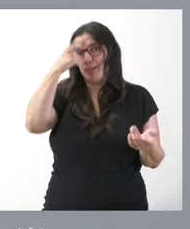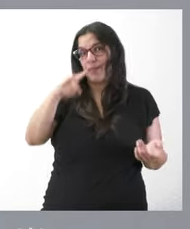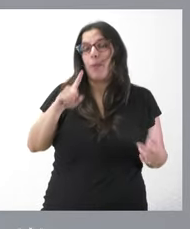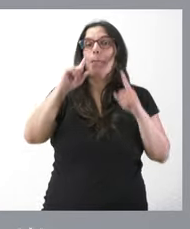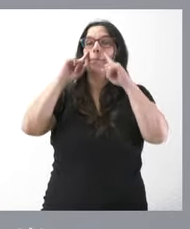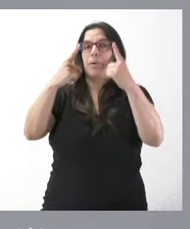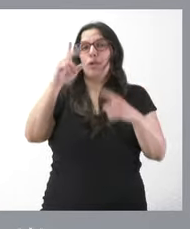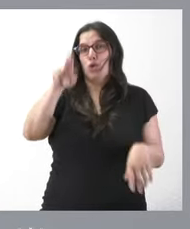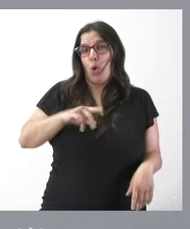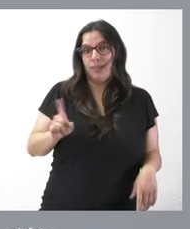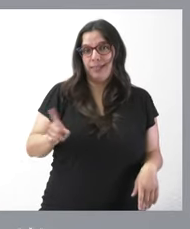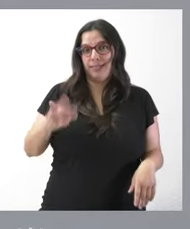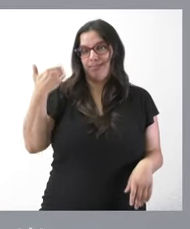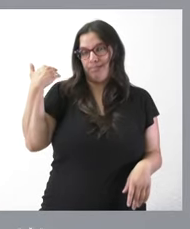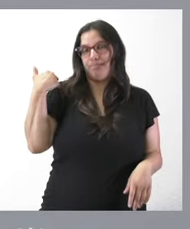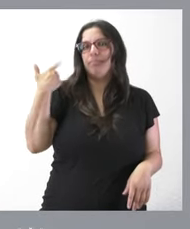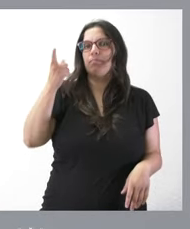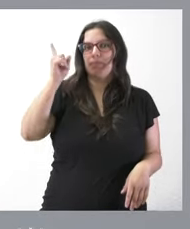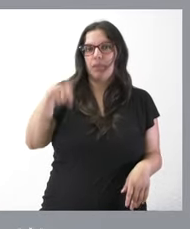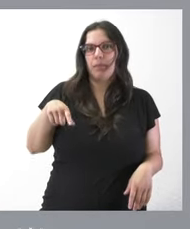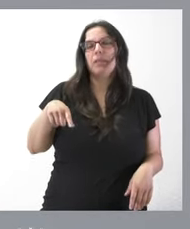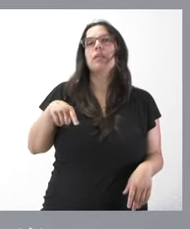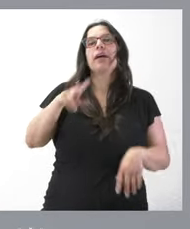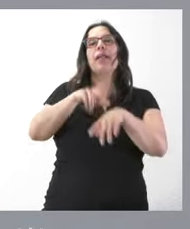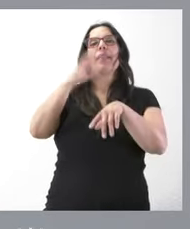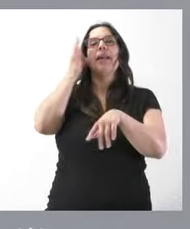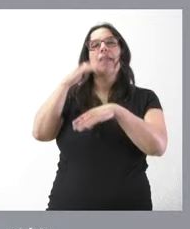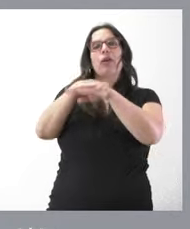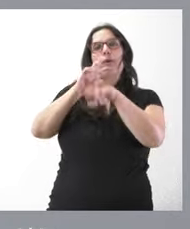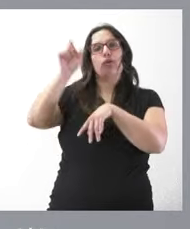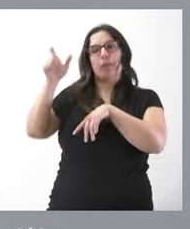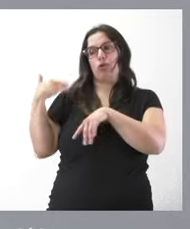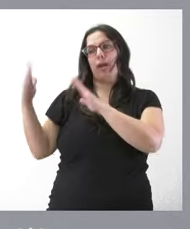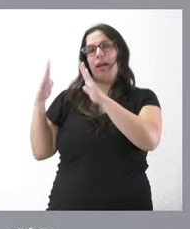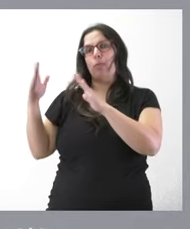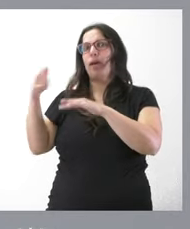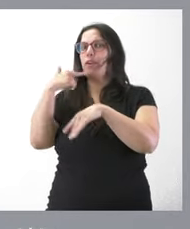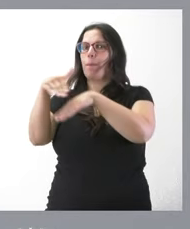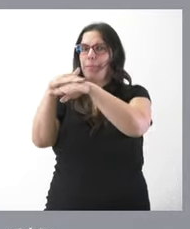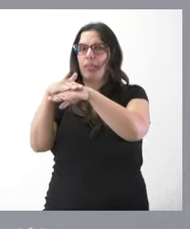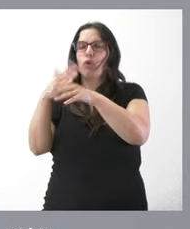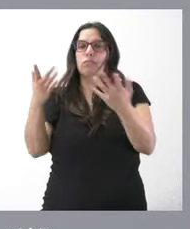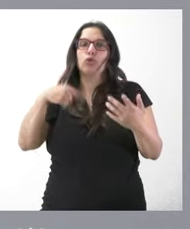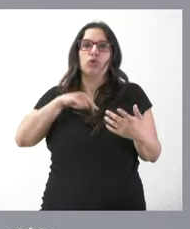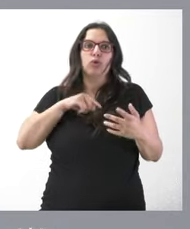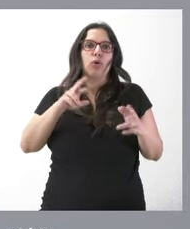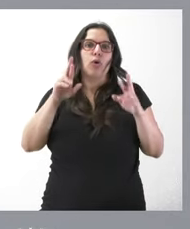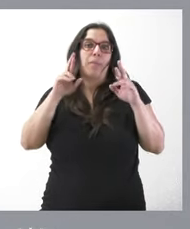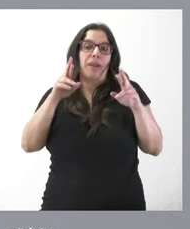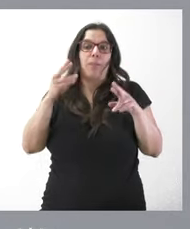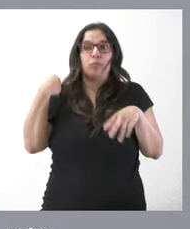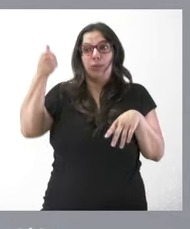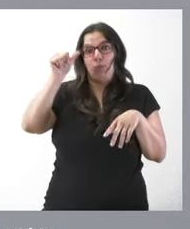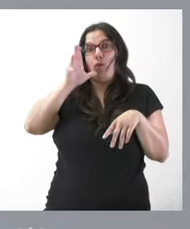primera vez la otra vez era otra persona la que era delegada del gobierno pidió disculpas nosotros esperamos también la petición de disculpas de este